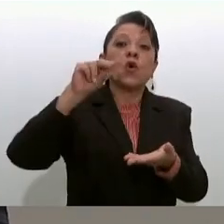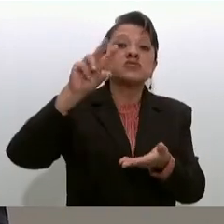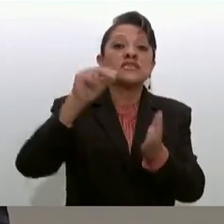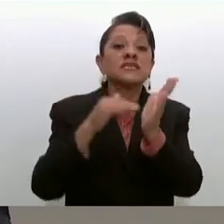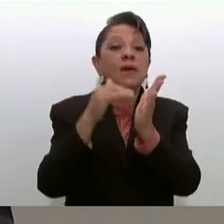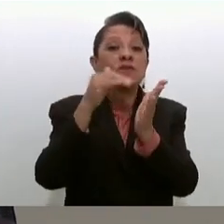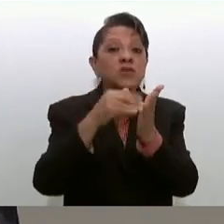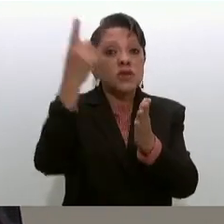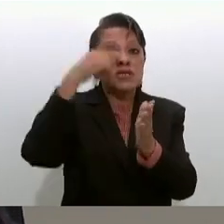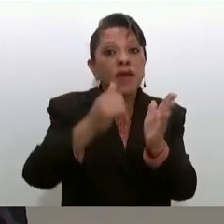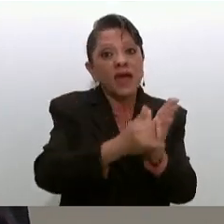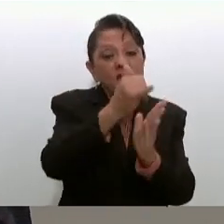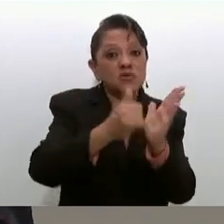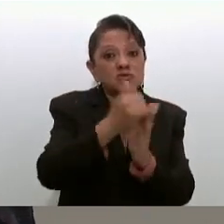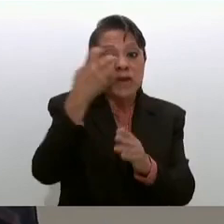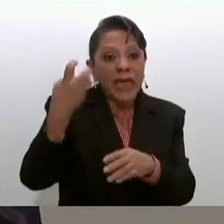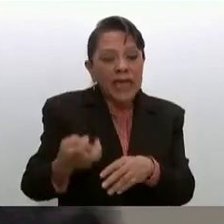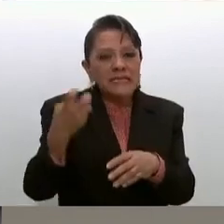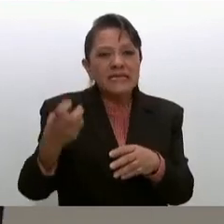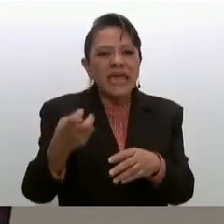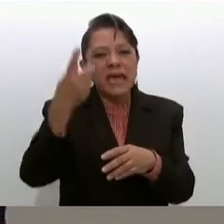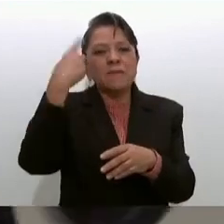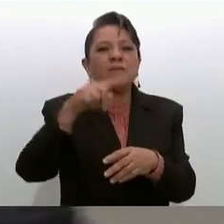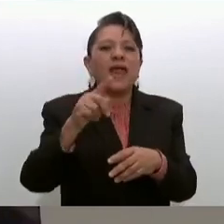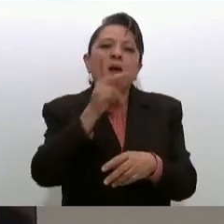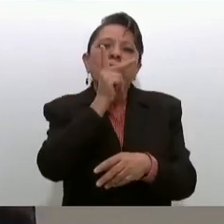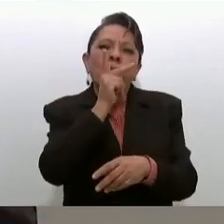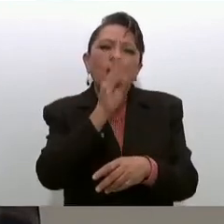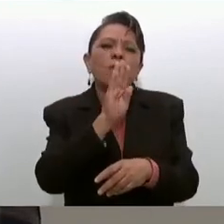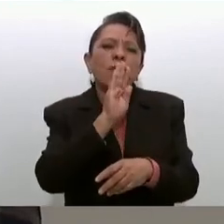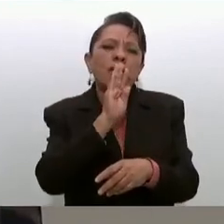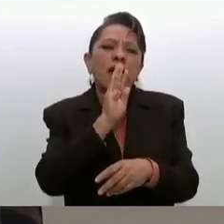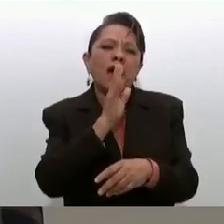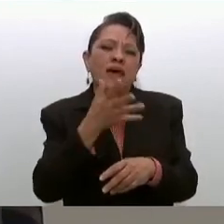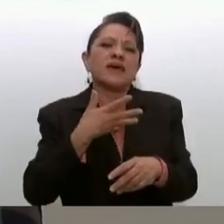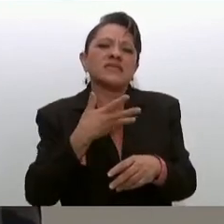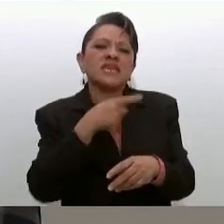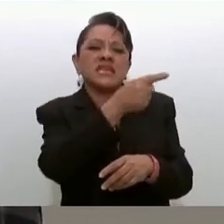ese albergue esa es una noticia que le queremos dar